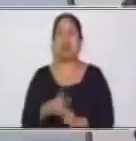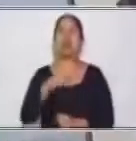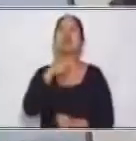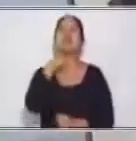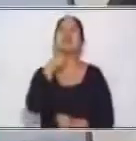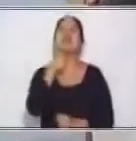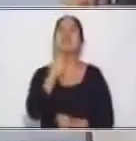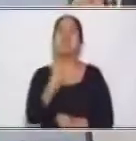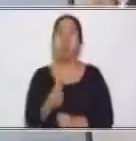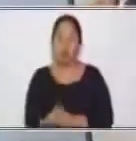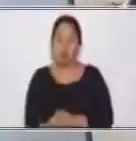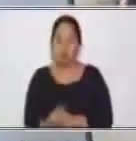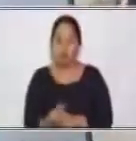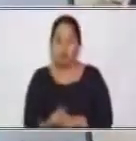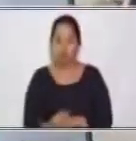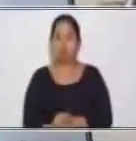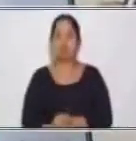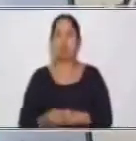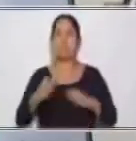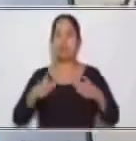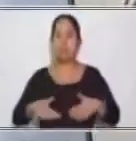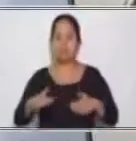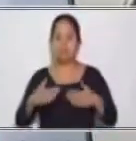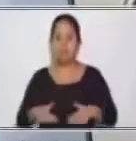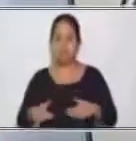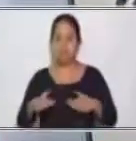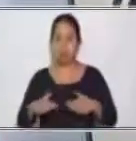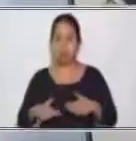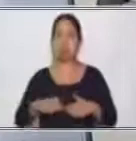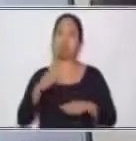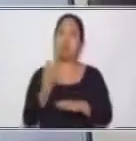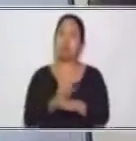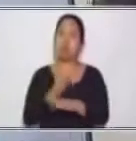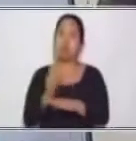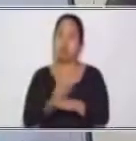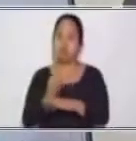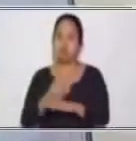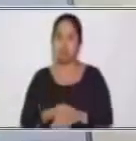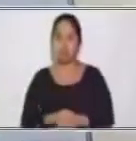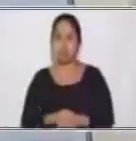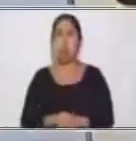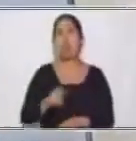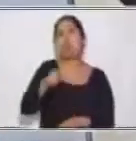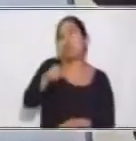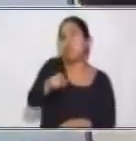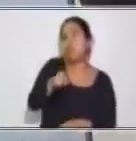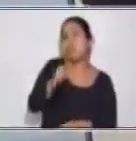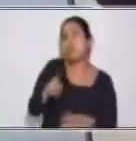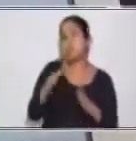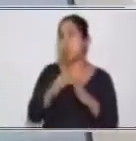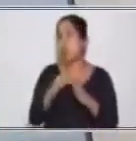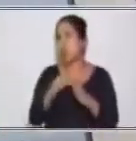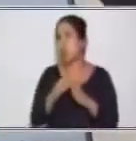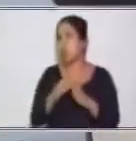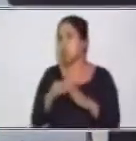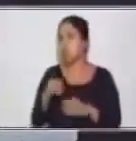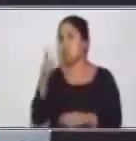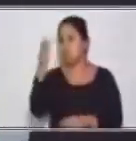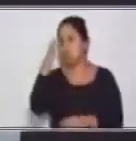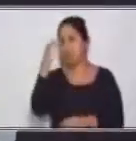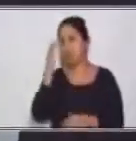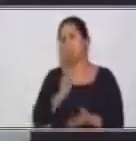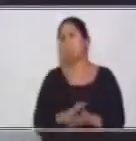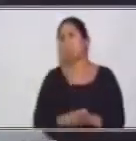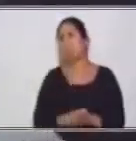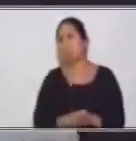pasiva. ¿Sí? Posiblemente ustedes de casa estén pensando, oh, estamos, entonces prácticamente